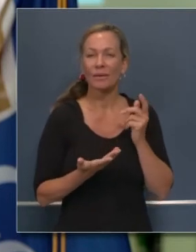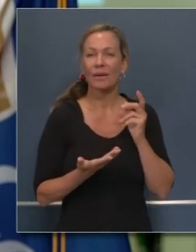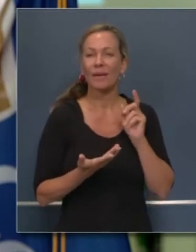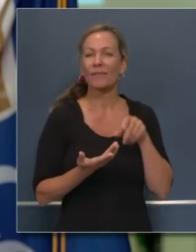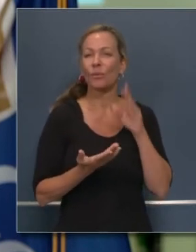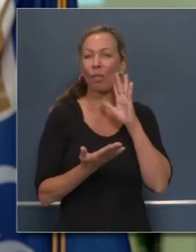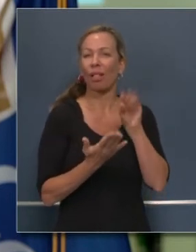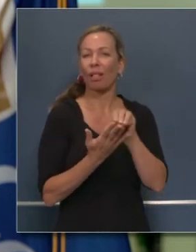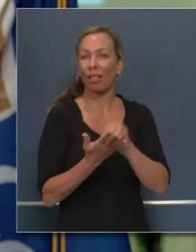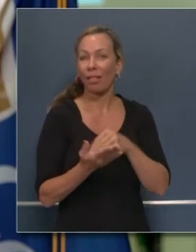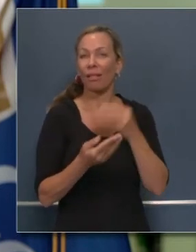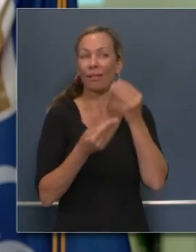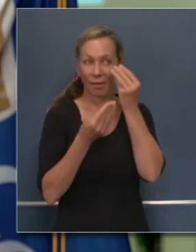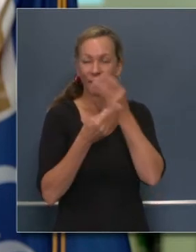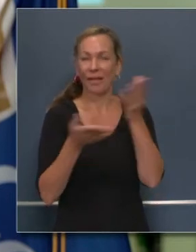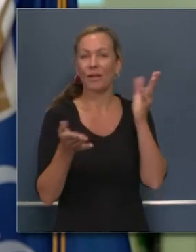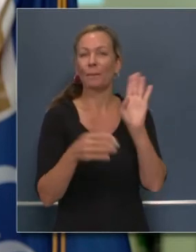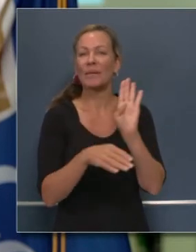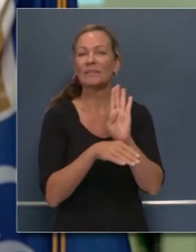recomendaciones esta semana.